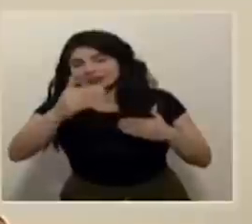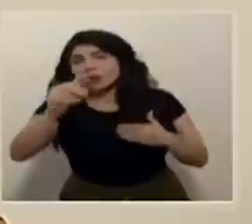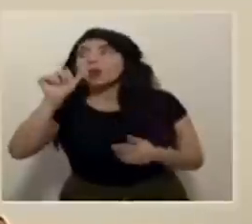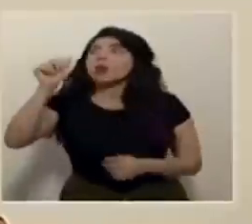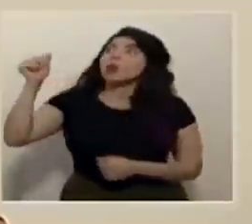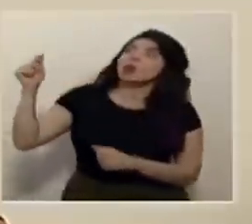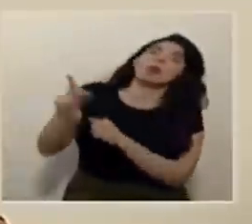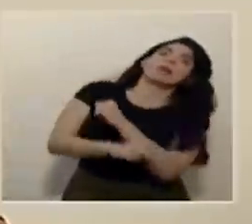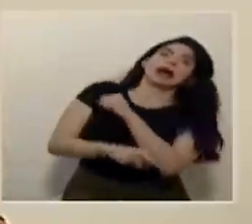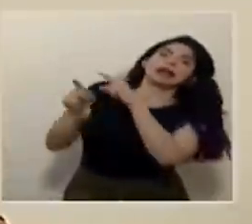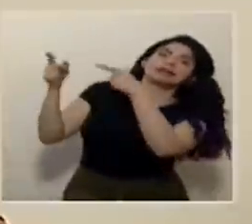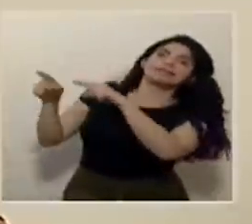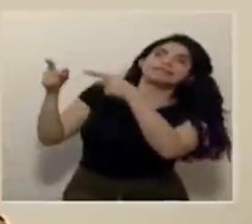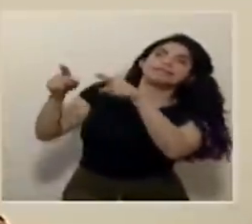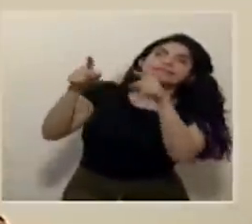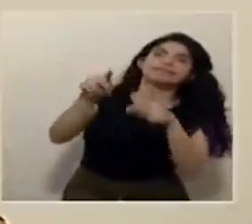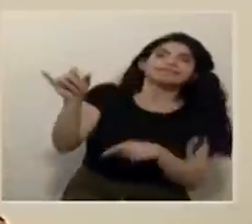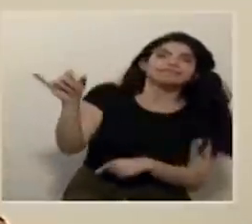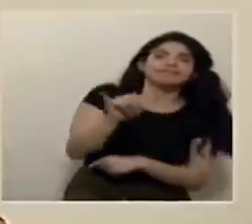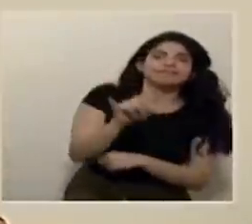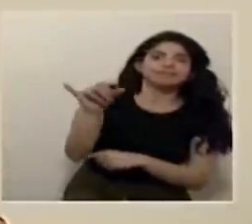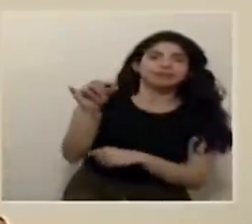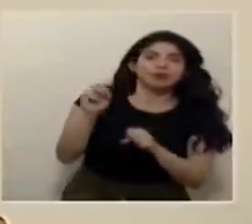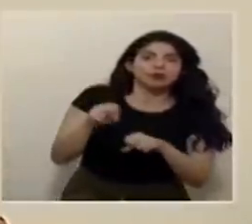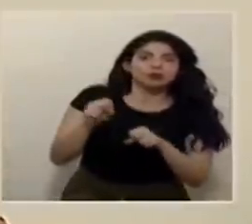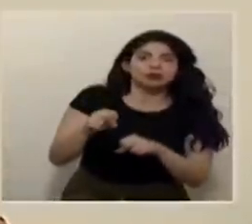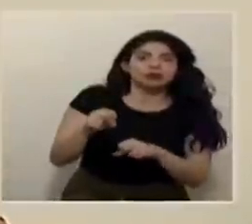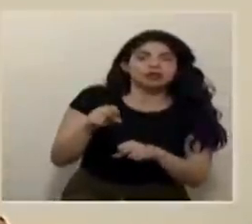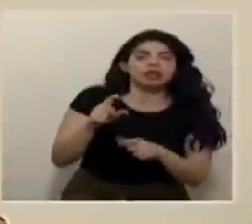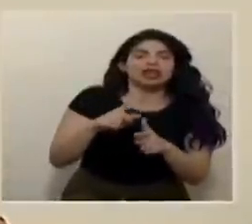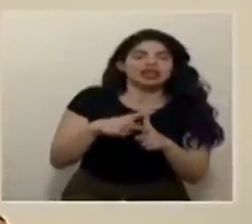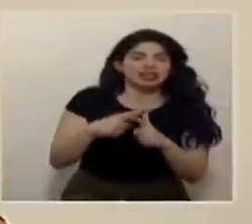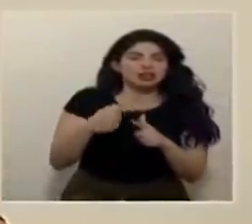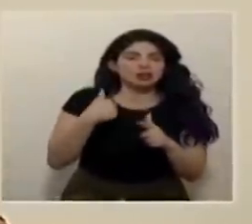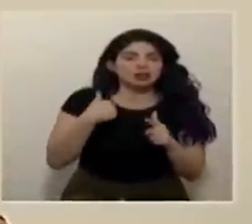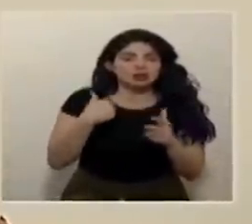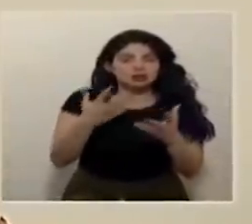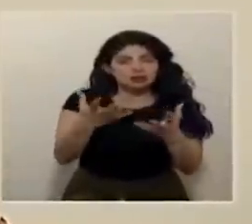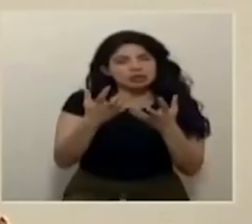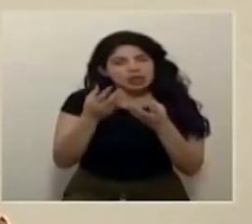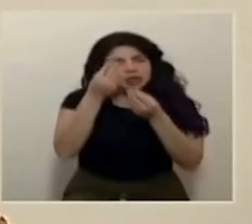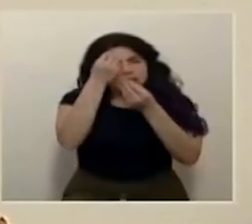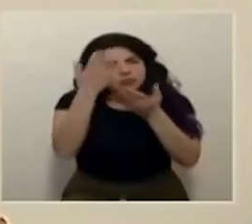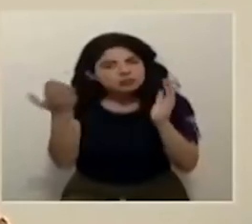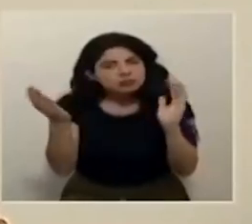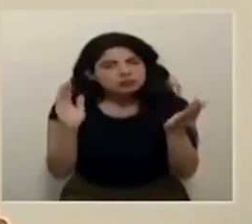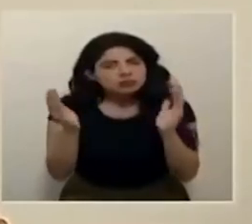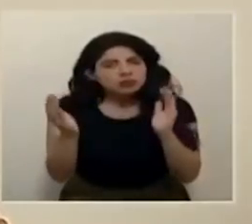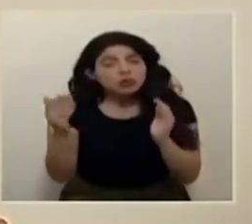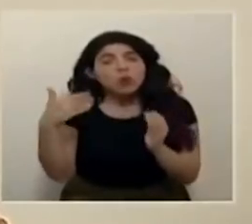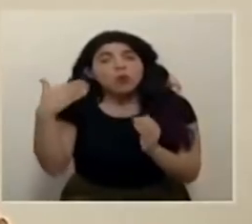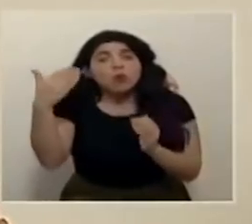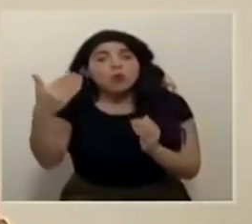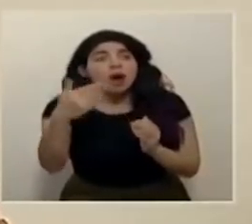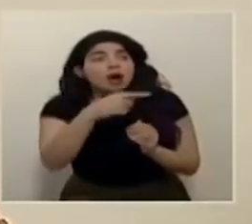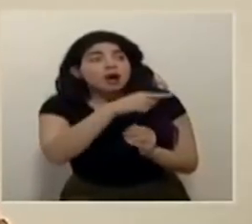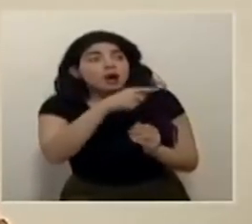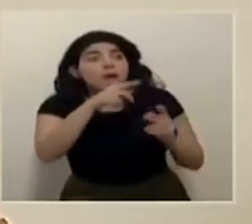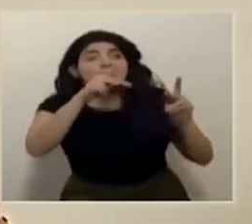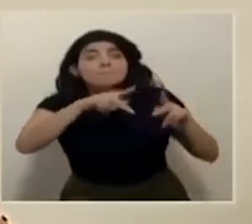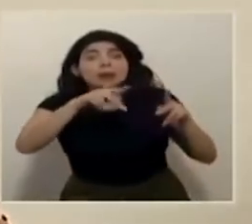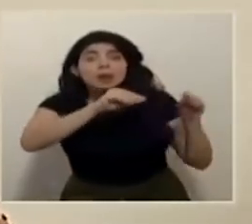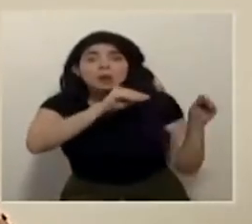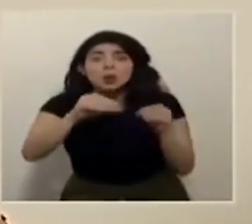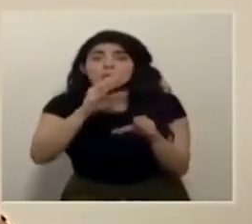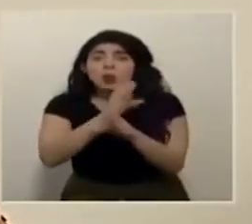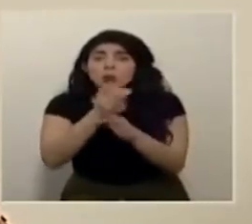países. Yo sí quiero hacer ese balance, que cuando tenemos esa cantidad de personas en UCI,